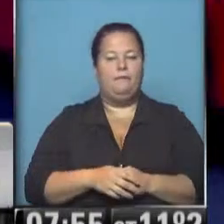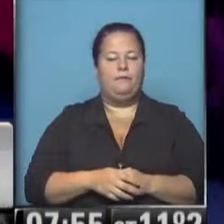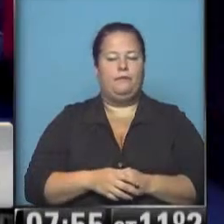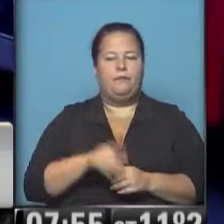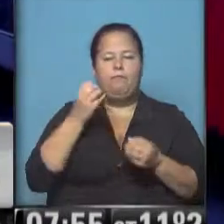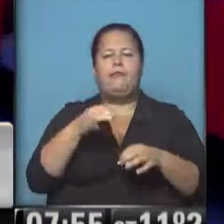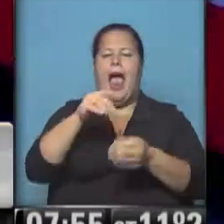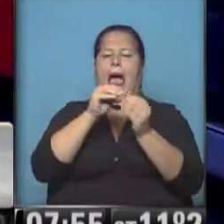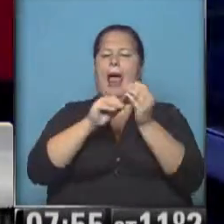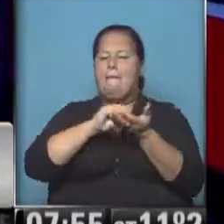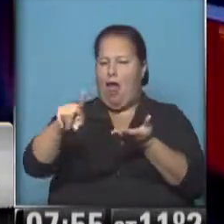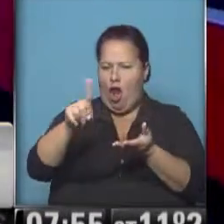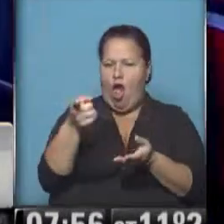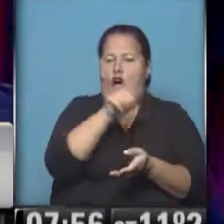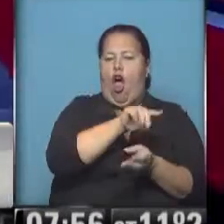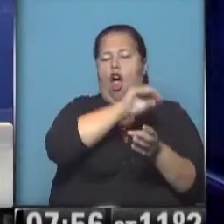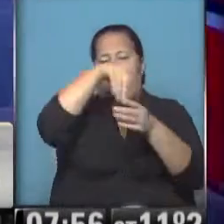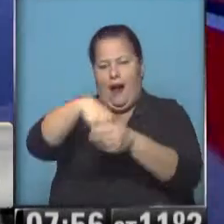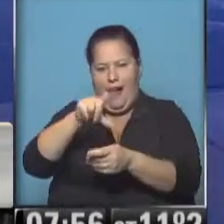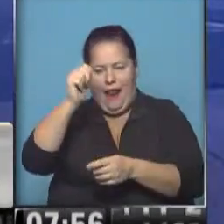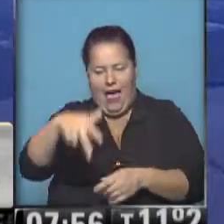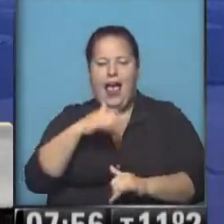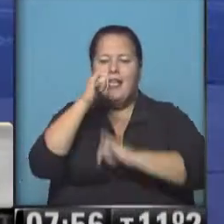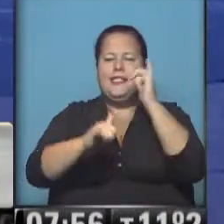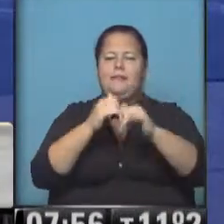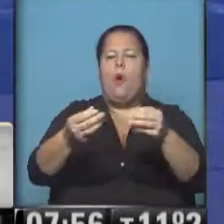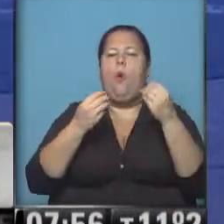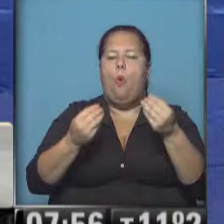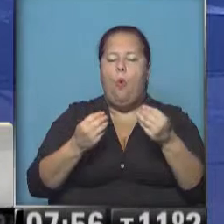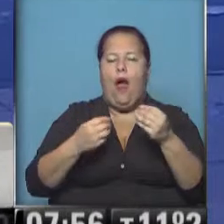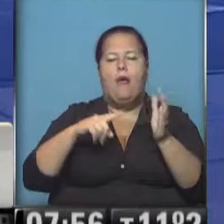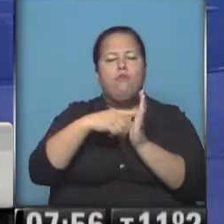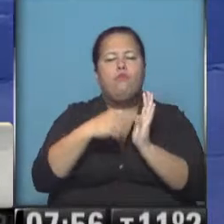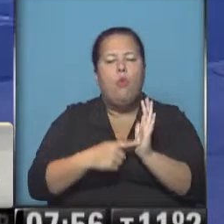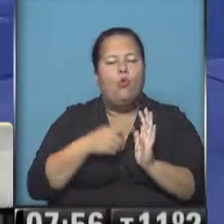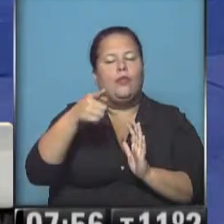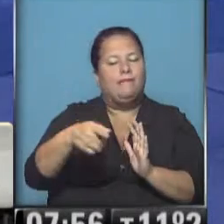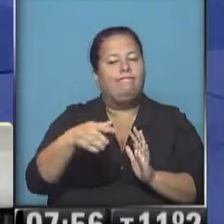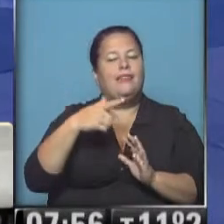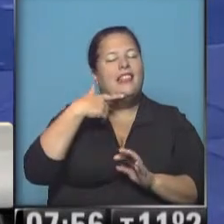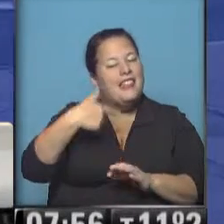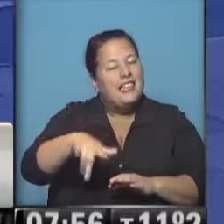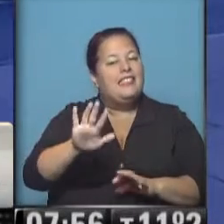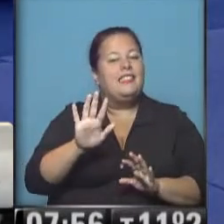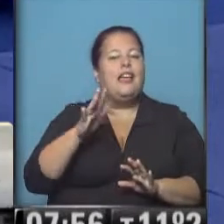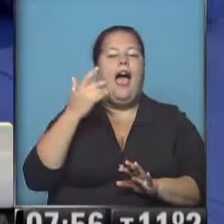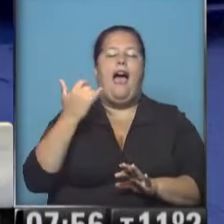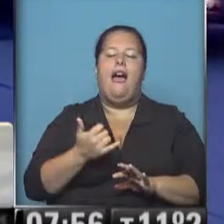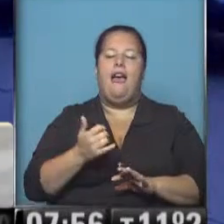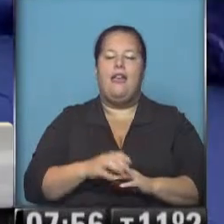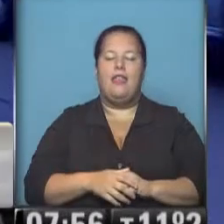estén haciendo lo propio y expliquen cuáles son los puntos principales por los que ellos aseguran hay